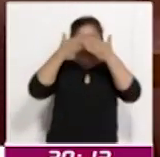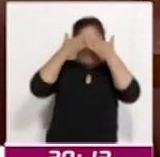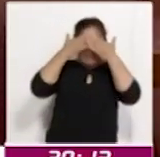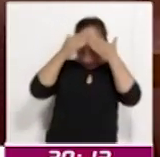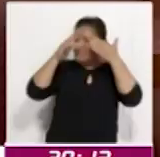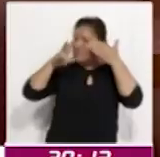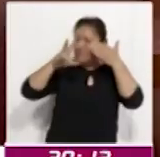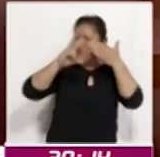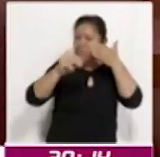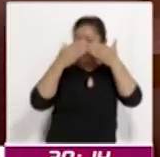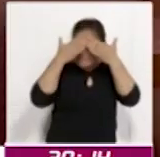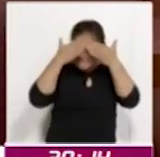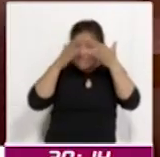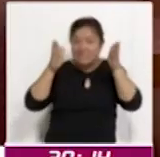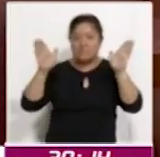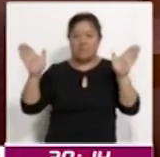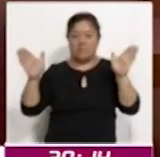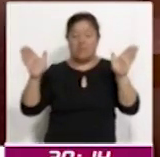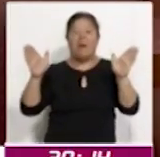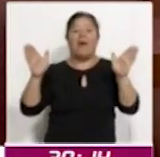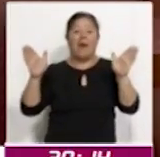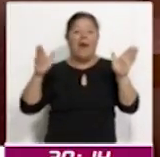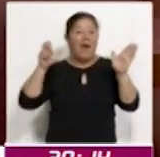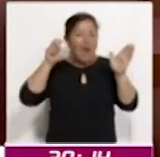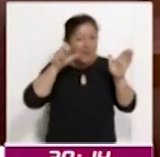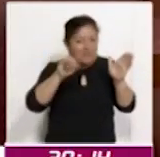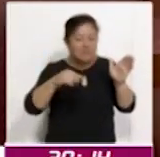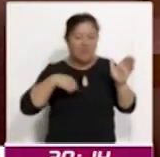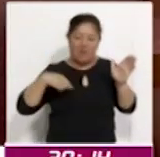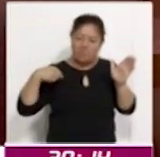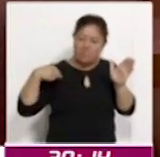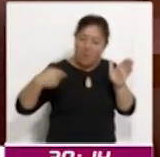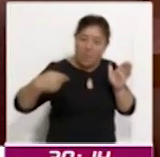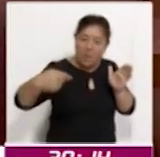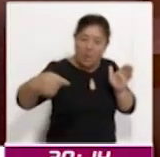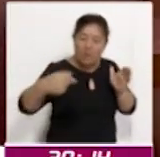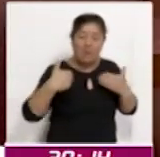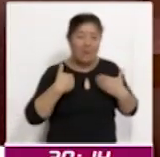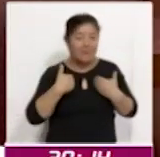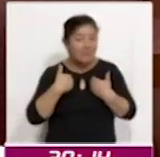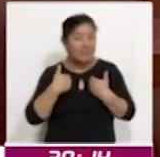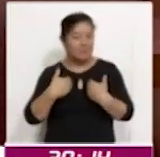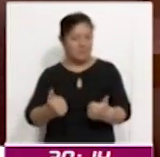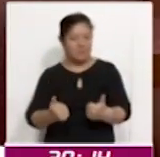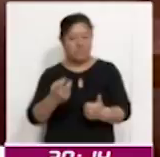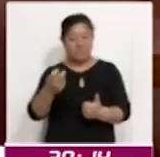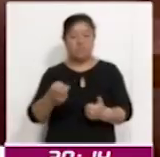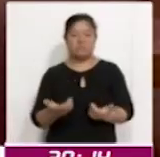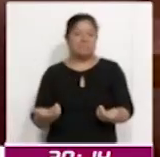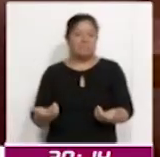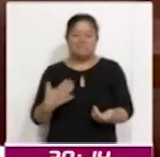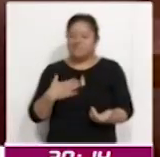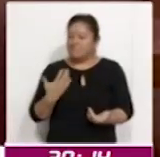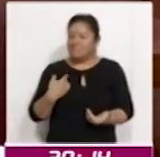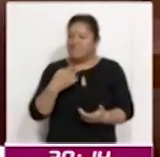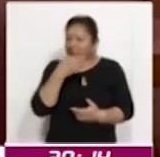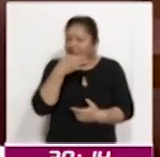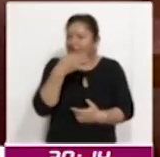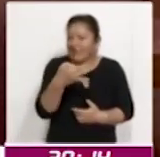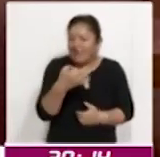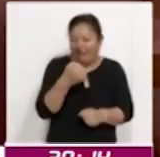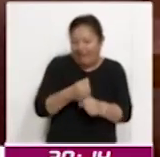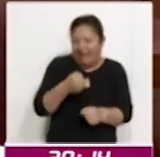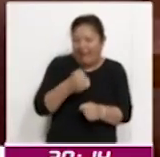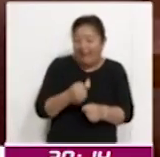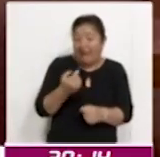para comprender el fenómeno, ¿no?, que desafortunadamente, insisto, es latente en todo el mundo, no es una